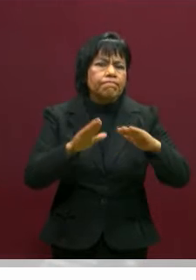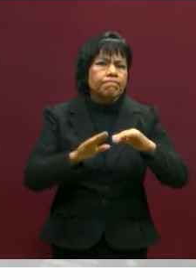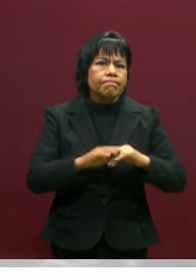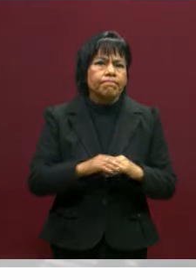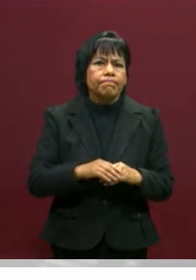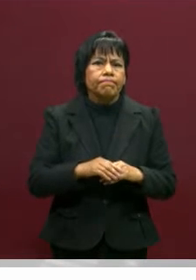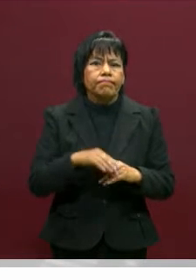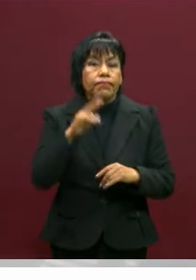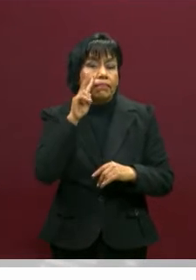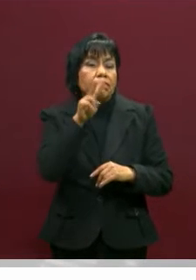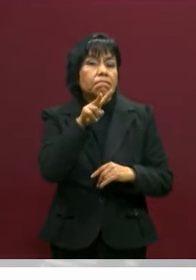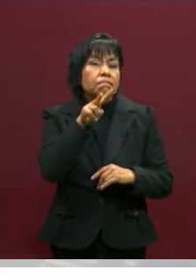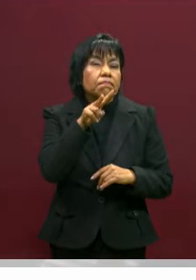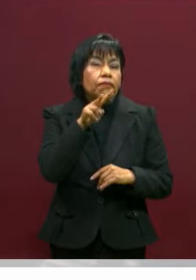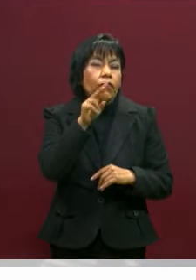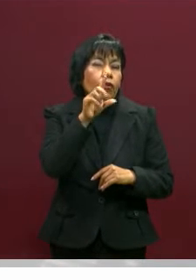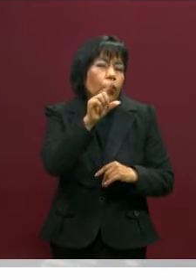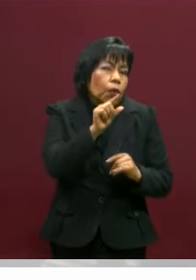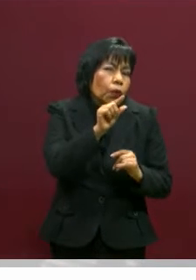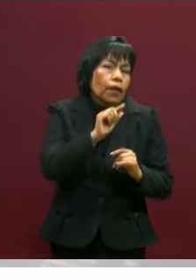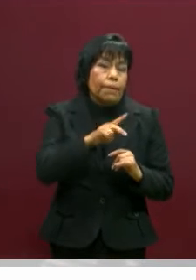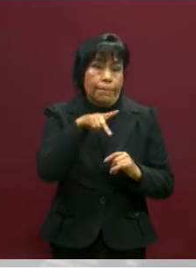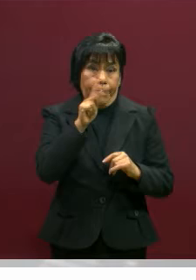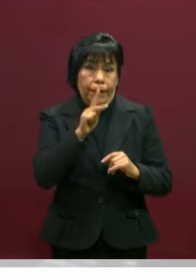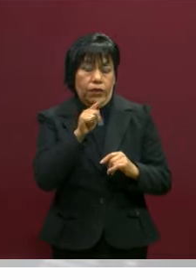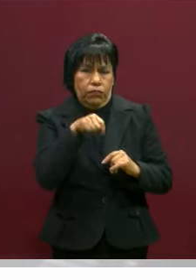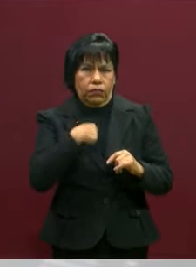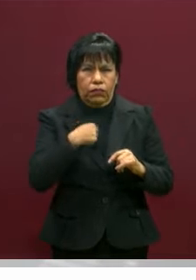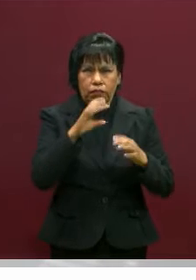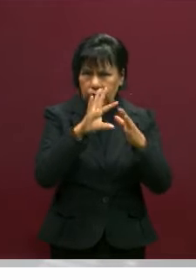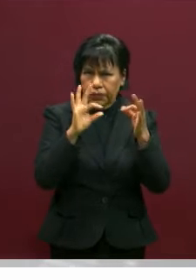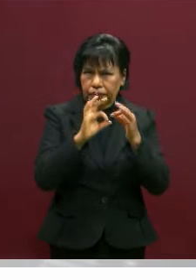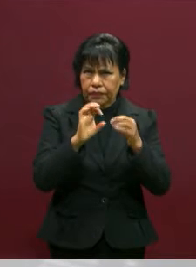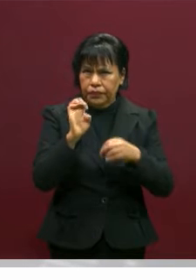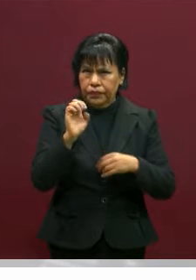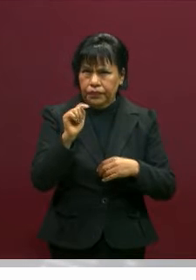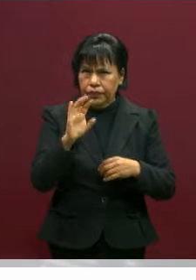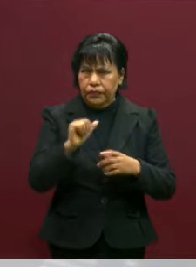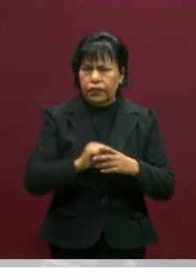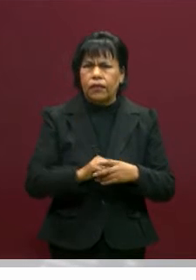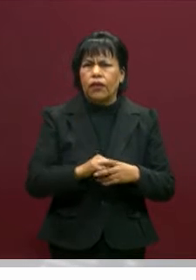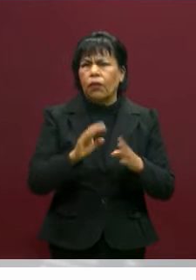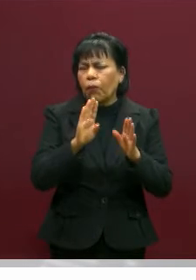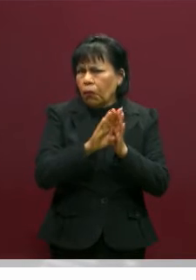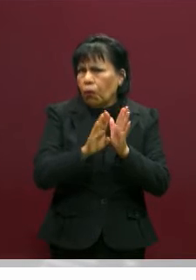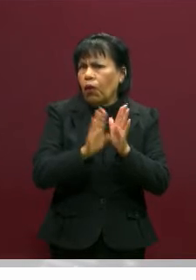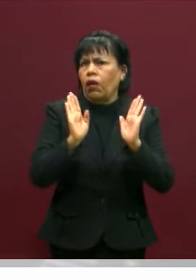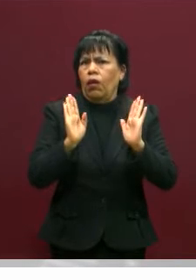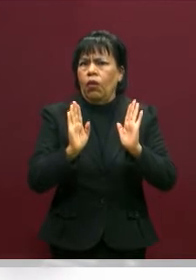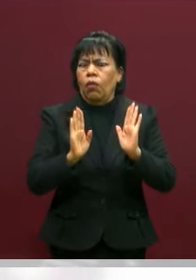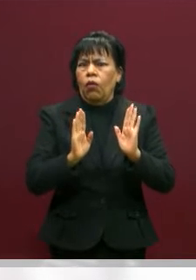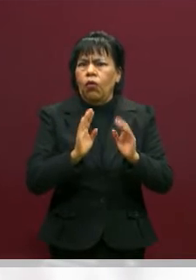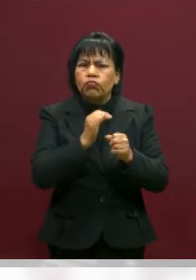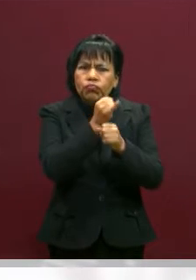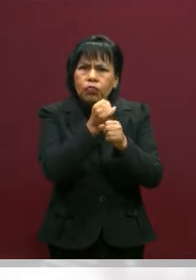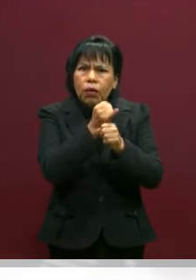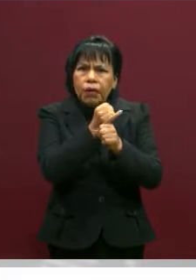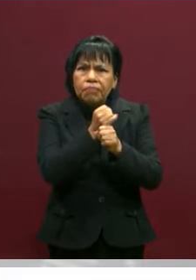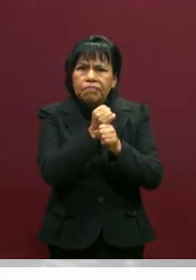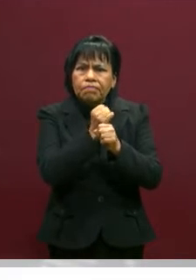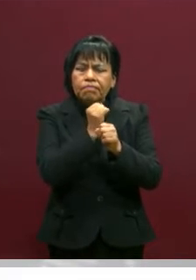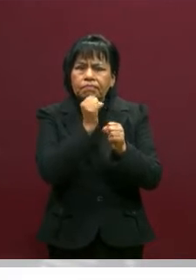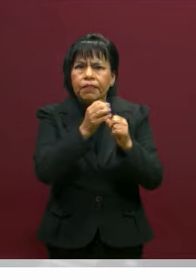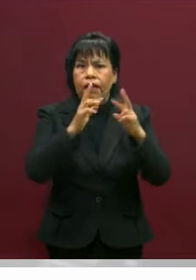ahí se ve muy pequeñito, pero quiero decirte que la ética tiene una fuente, por ejemplo, en las religiones,